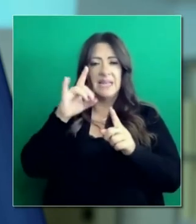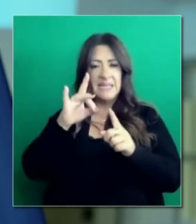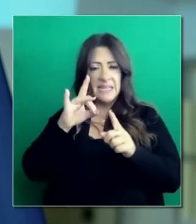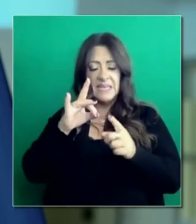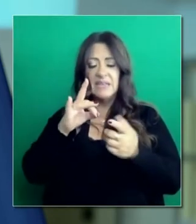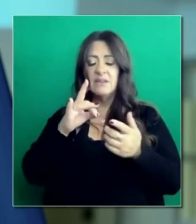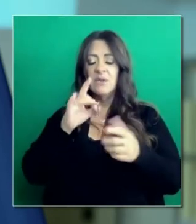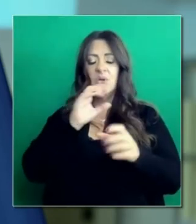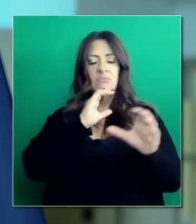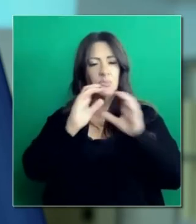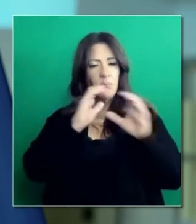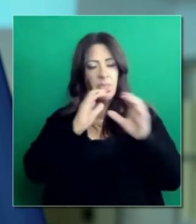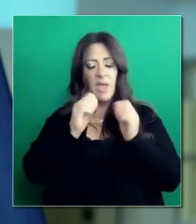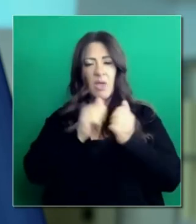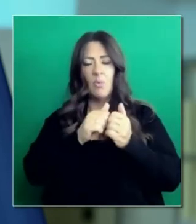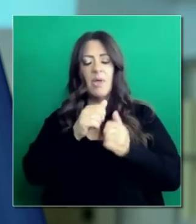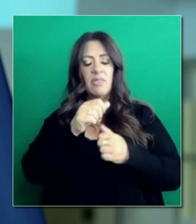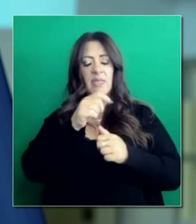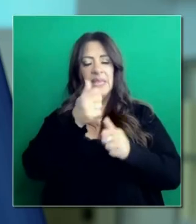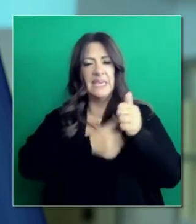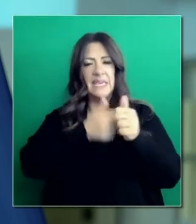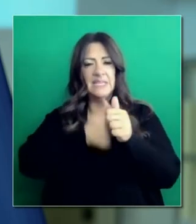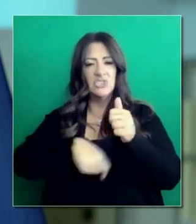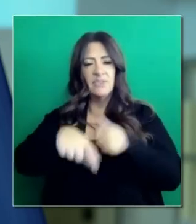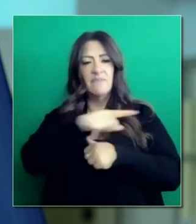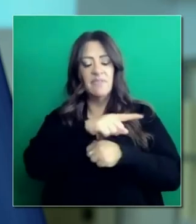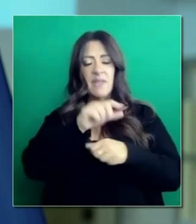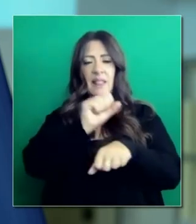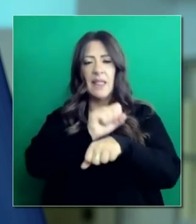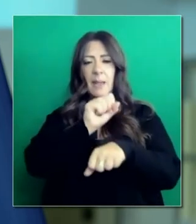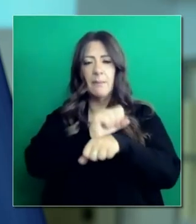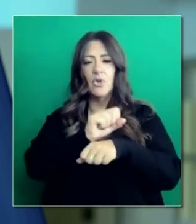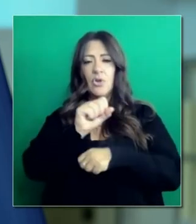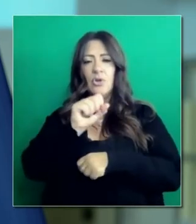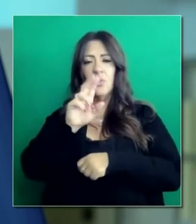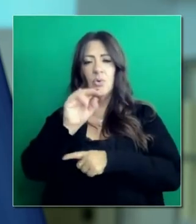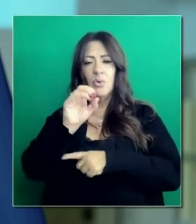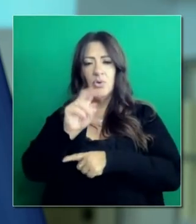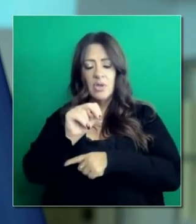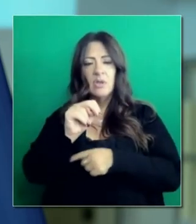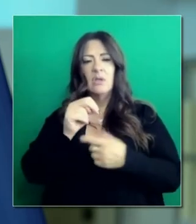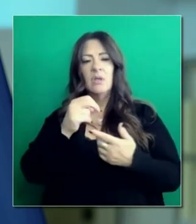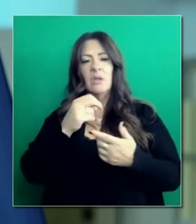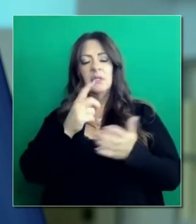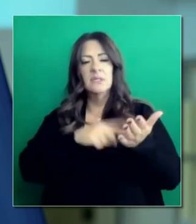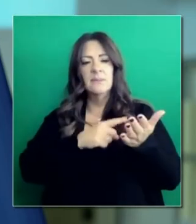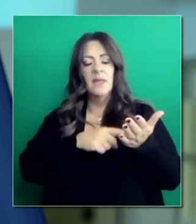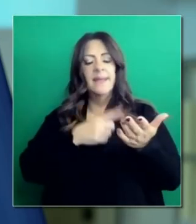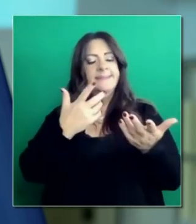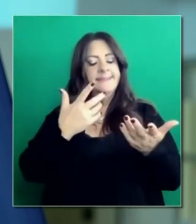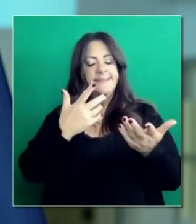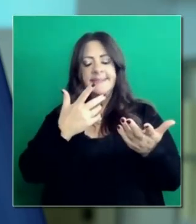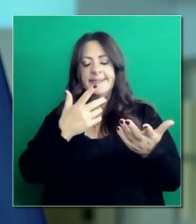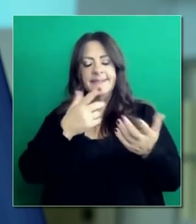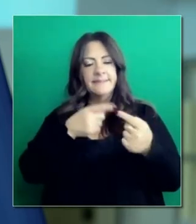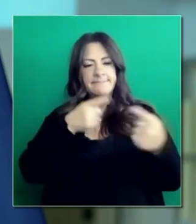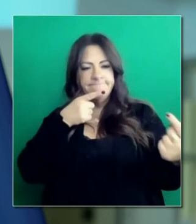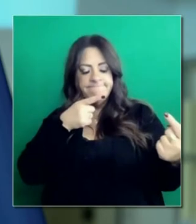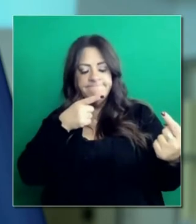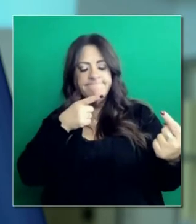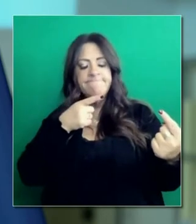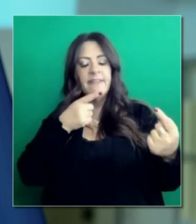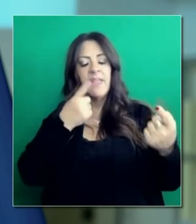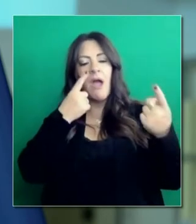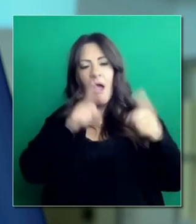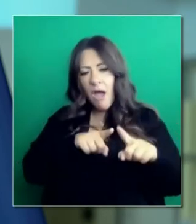resolvimos ciertos días buenos. Tuvimos días buenos y malos, tuvimos malentendidos, estrés, pero pudimos resolver las